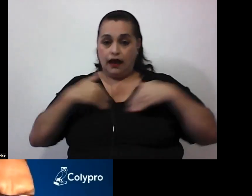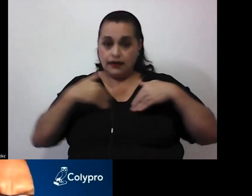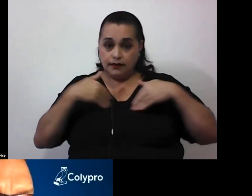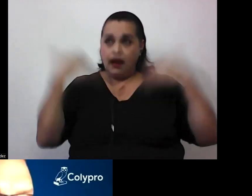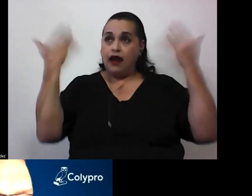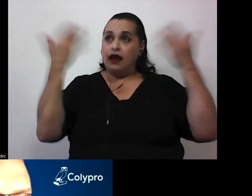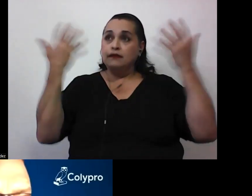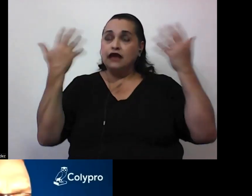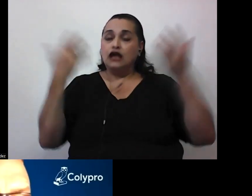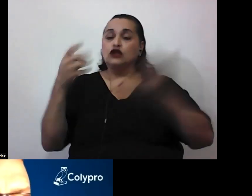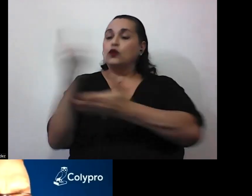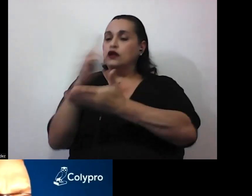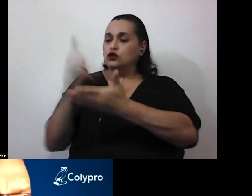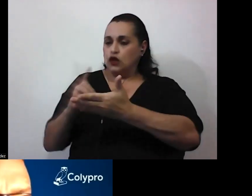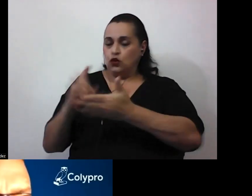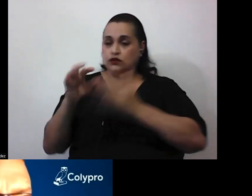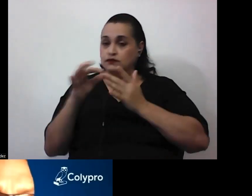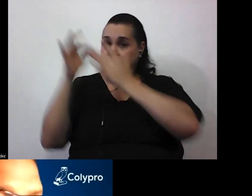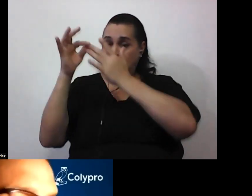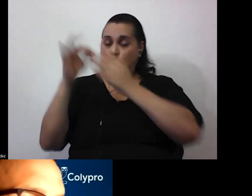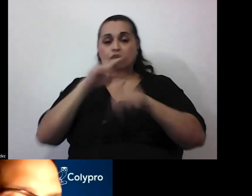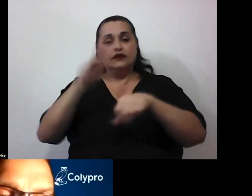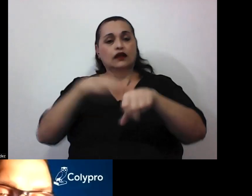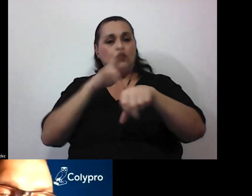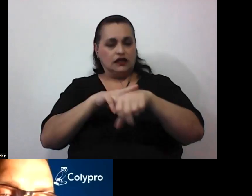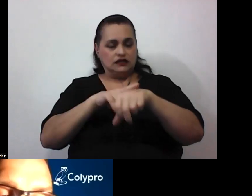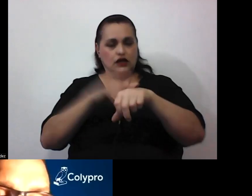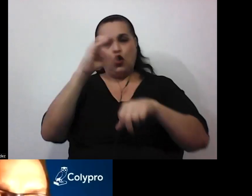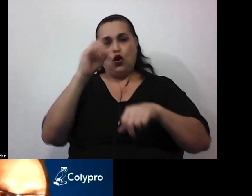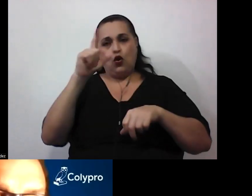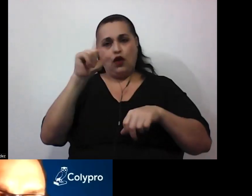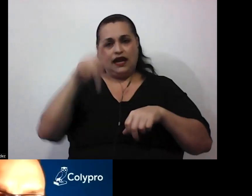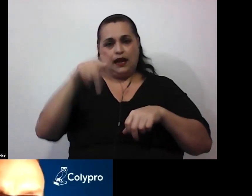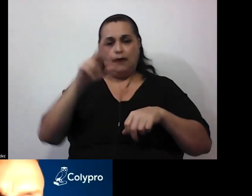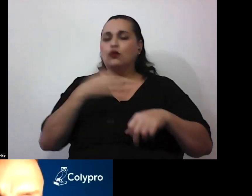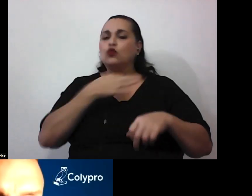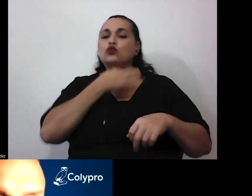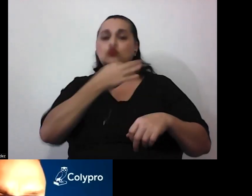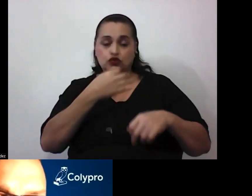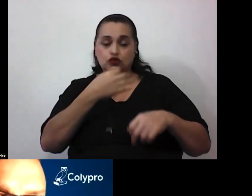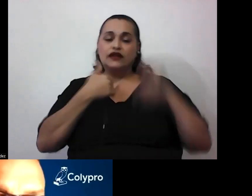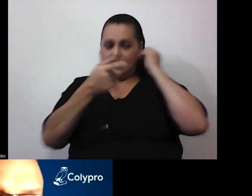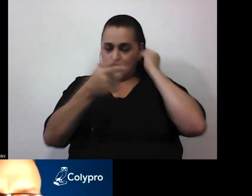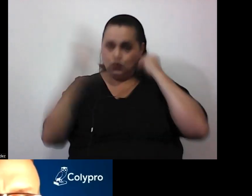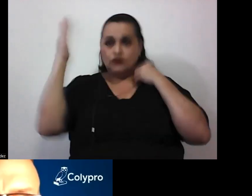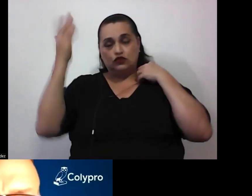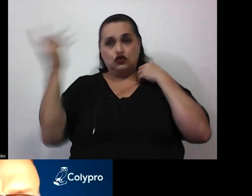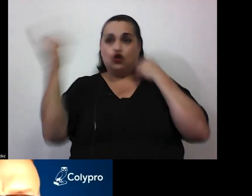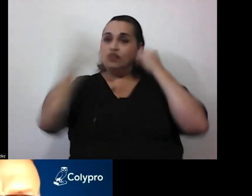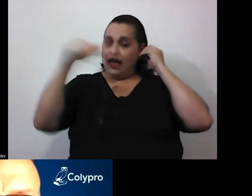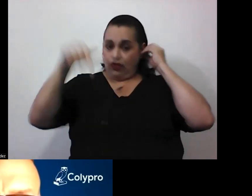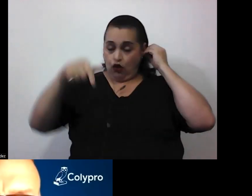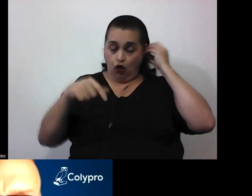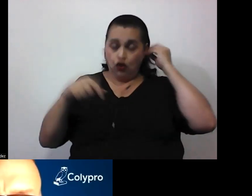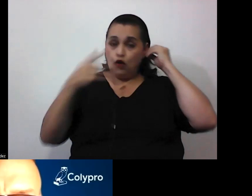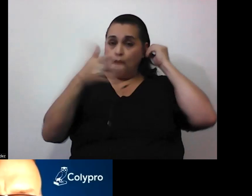ilustrador especializado en la naturaleza. Para Colipro es un placer contar con don Leonardo el día de hoy como un ponente internacional